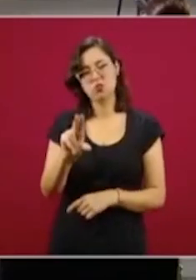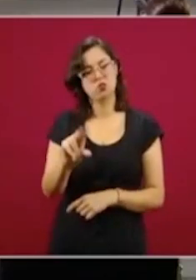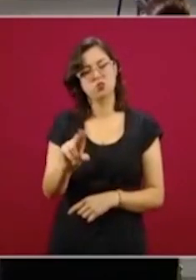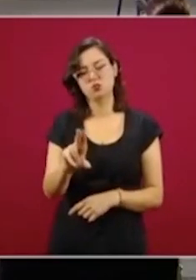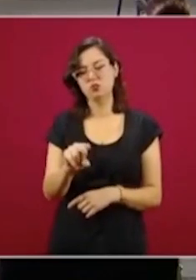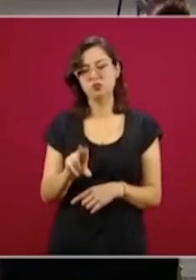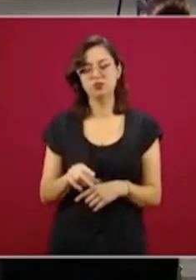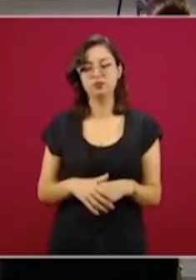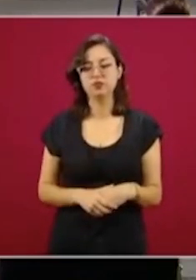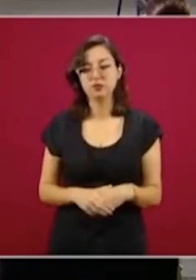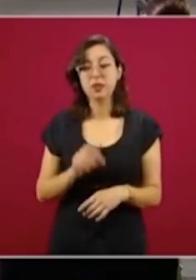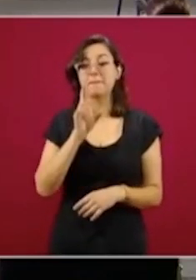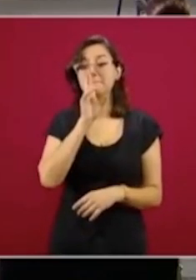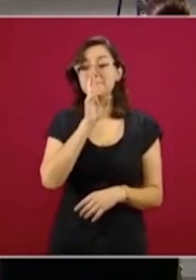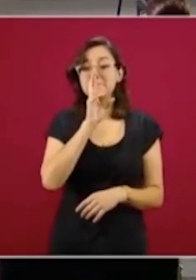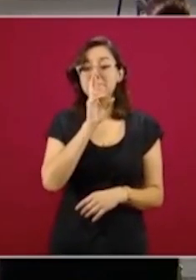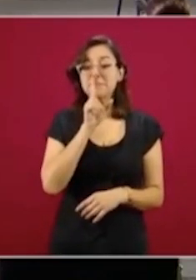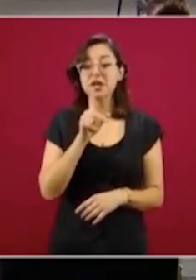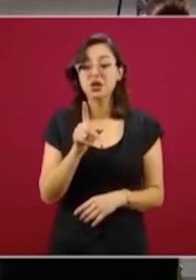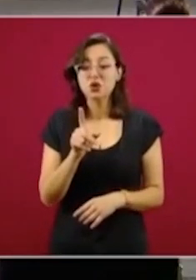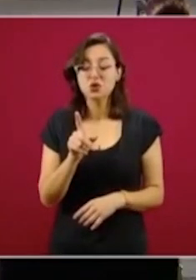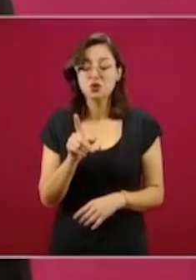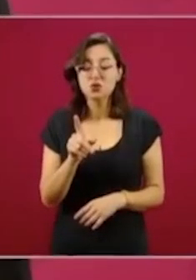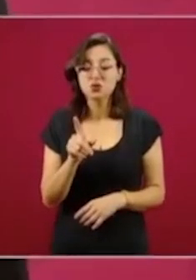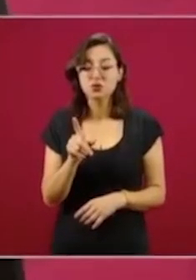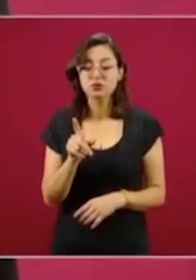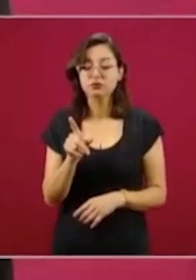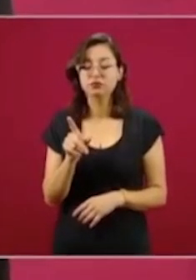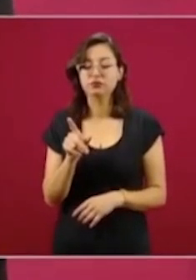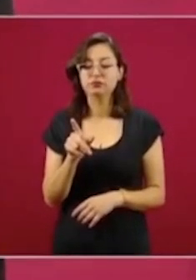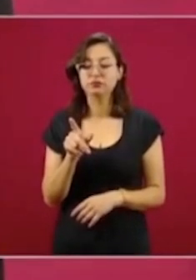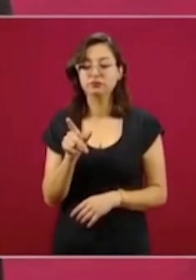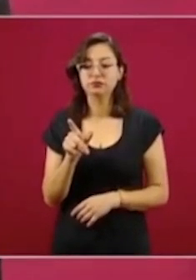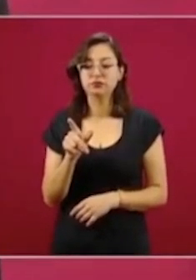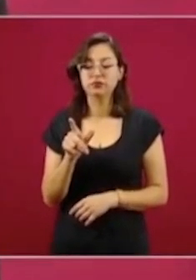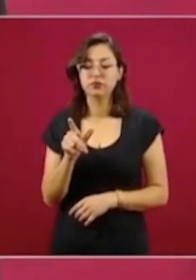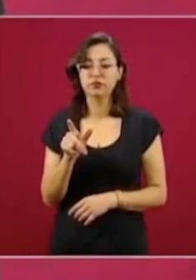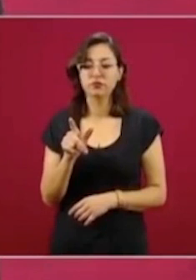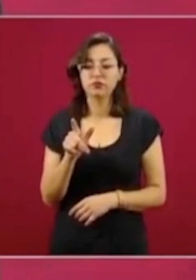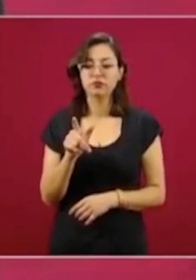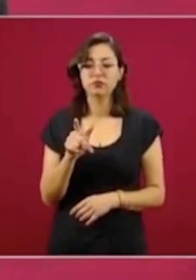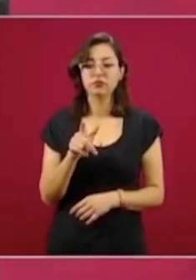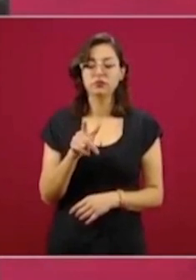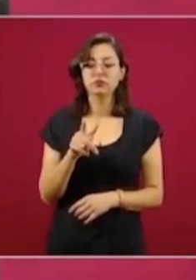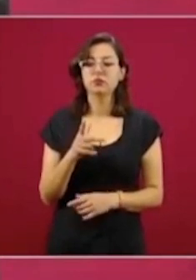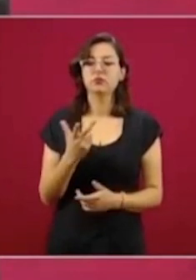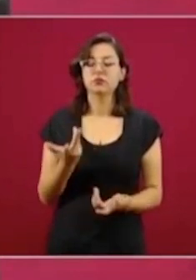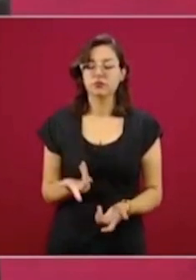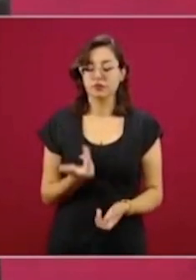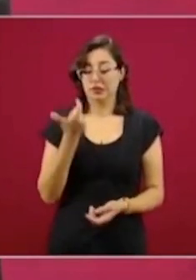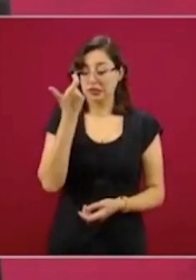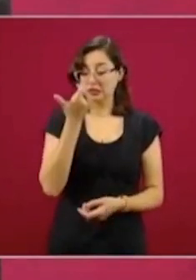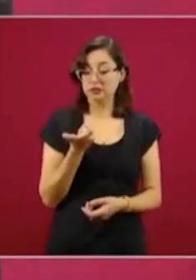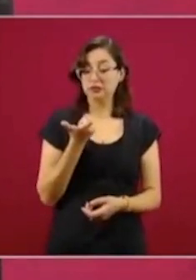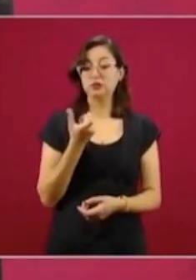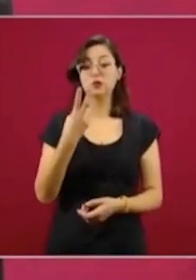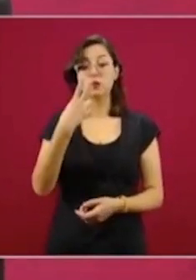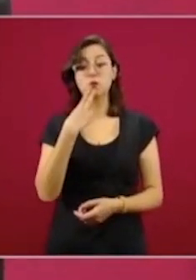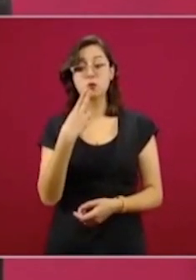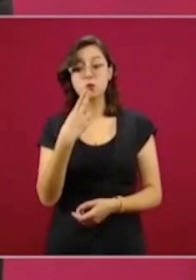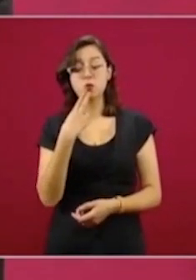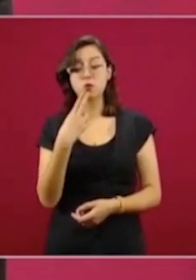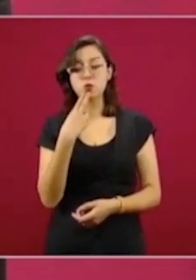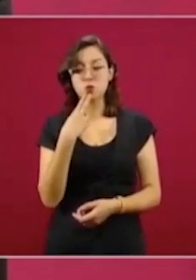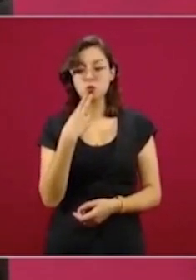Que se use y es